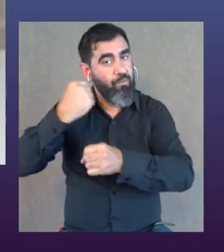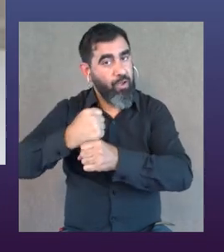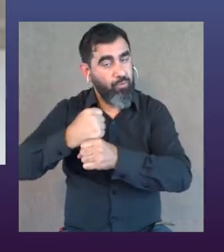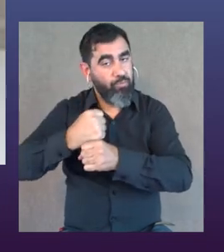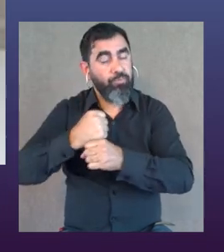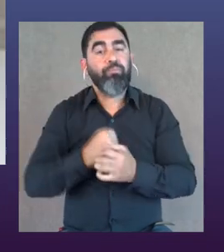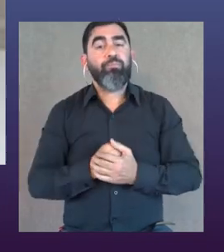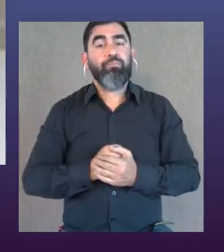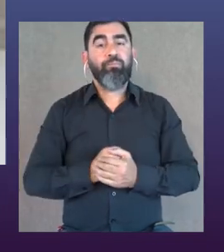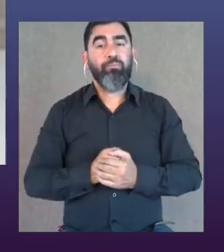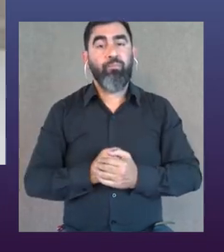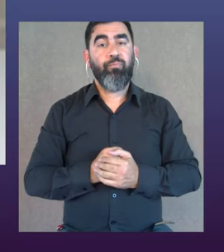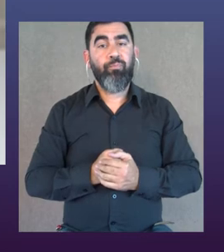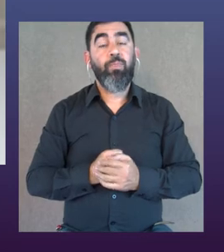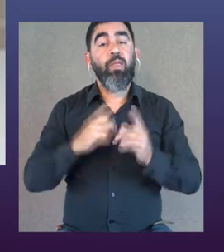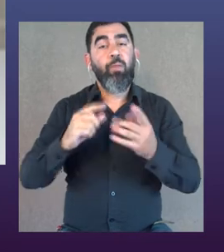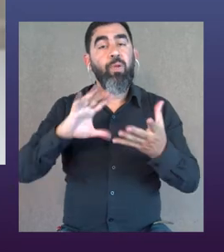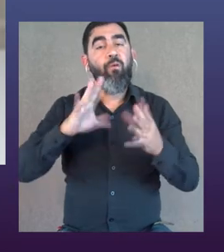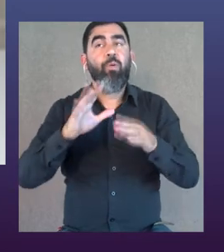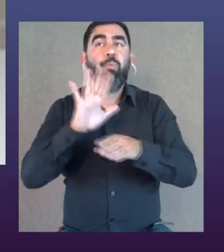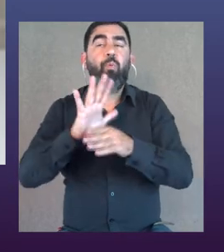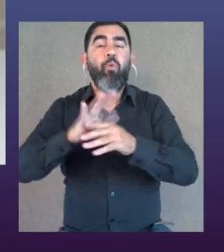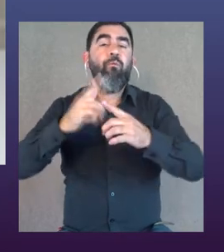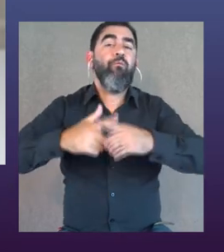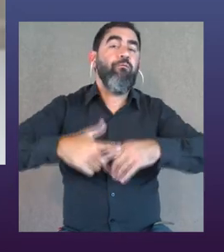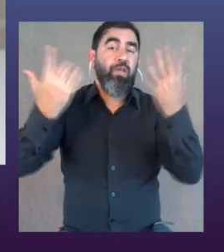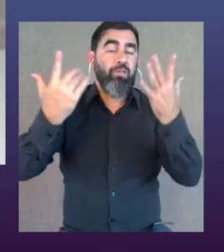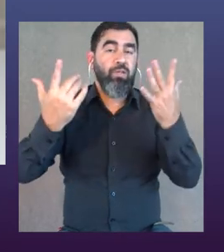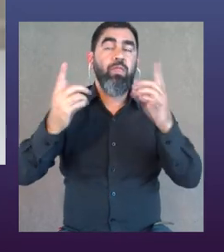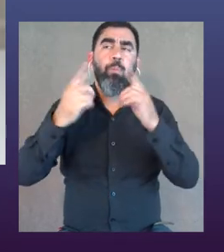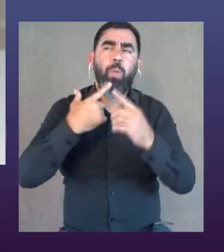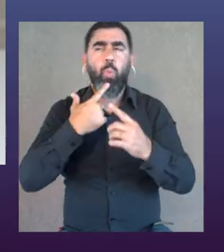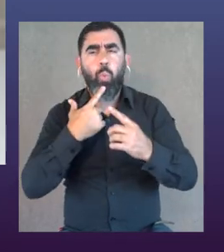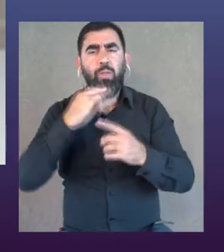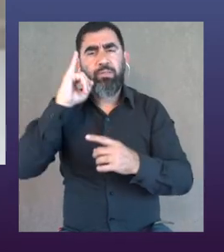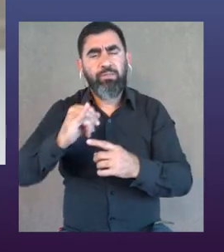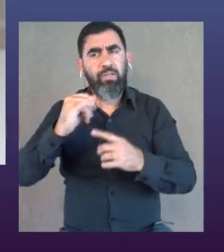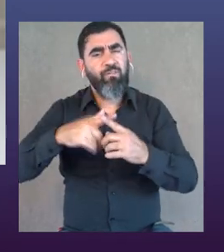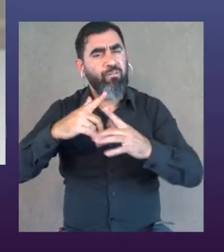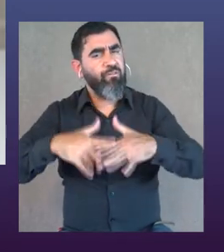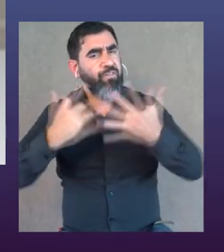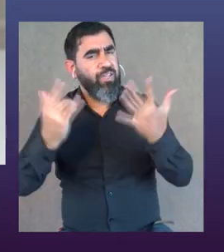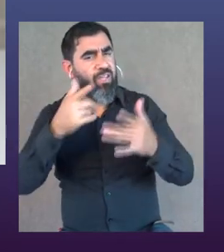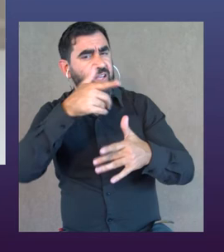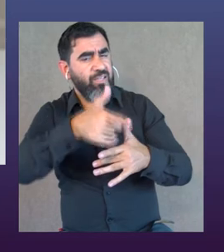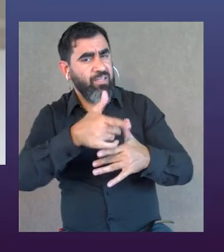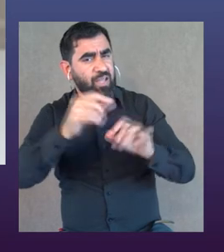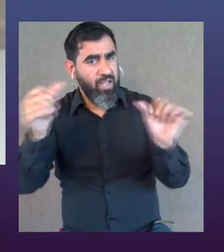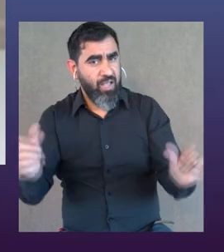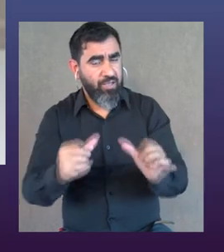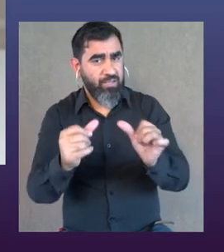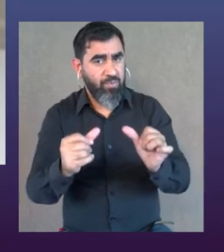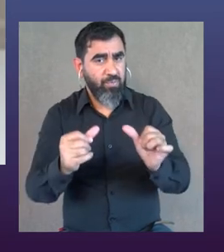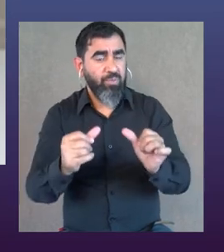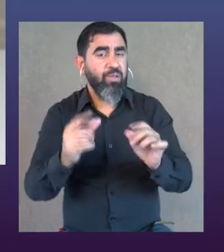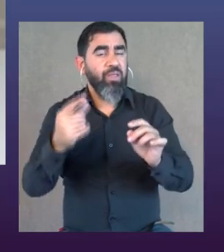trabajo de excelencia, por decirlo de alguna manera, en un formato festival, que también cuestionamos mucho, ¿no? Si con el formato festival estábamos